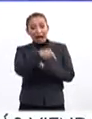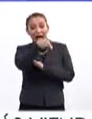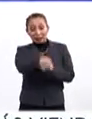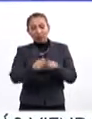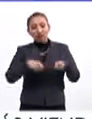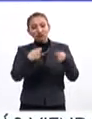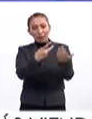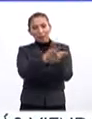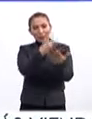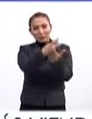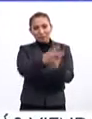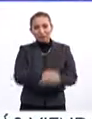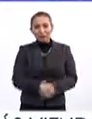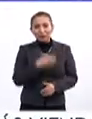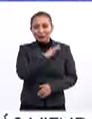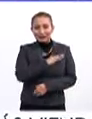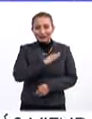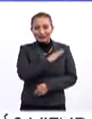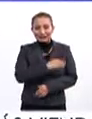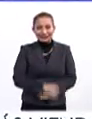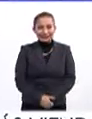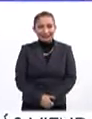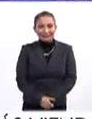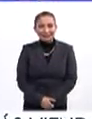los acreedores de esta categoría. ¡Felicidades!